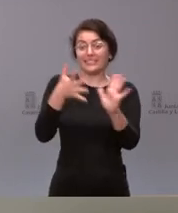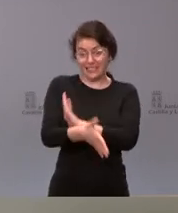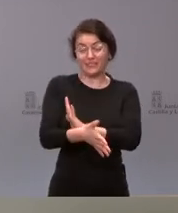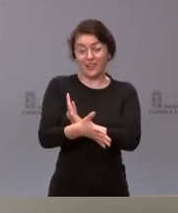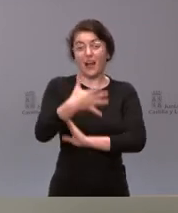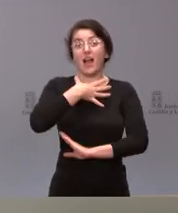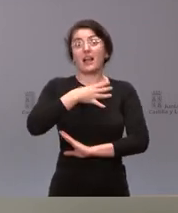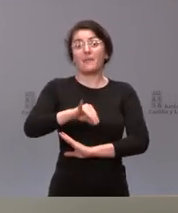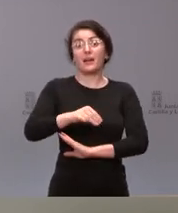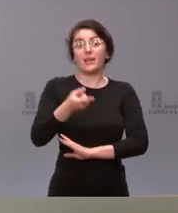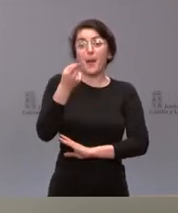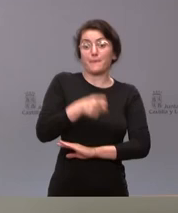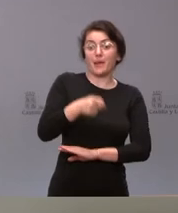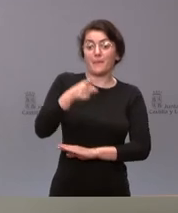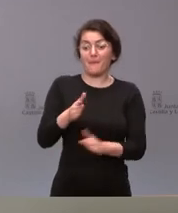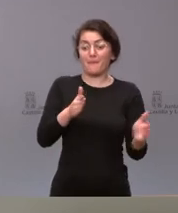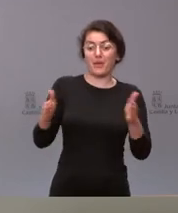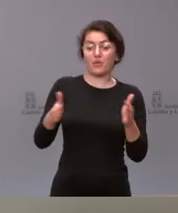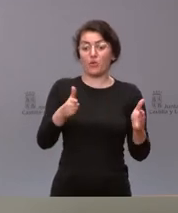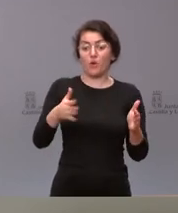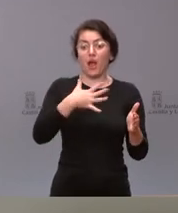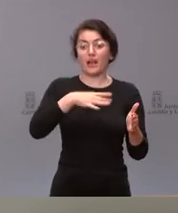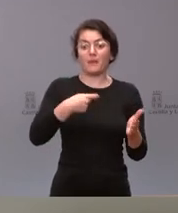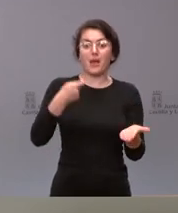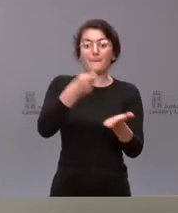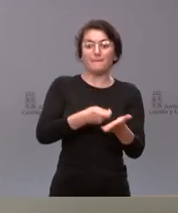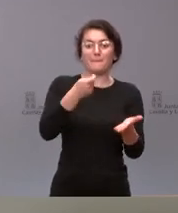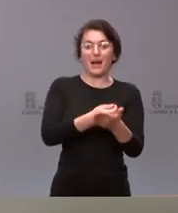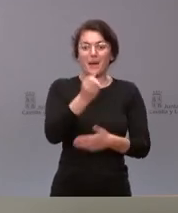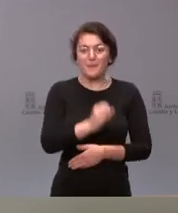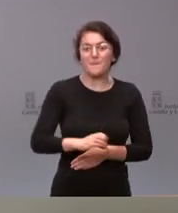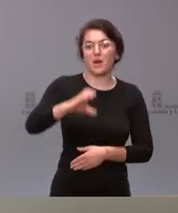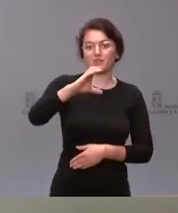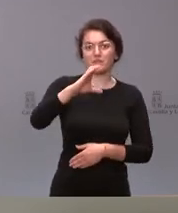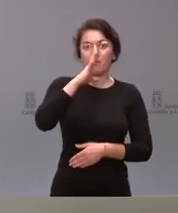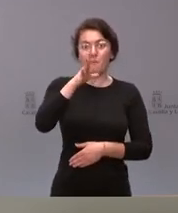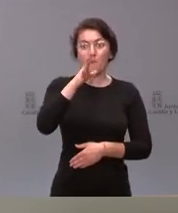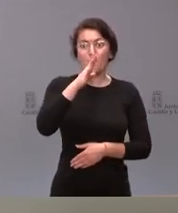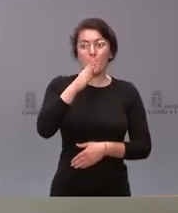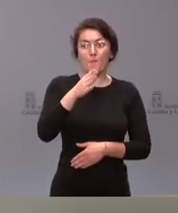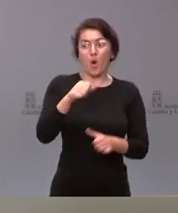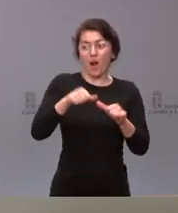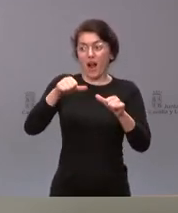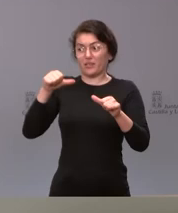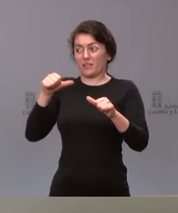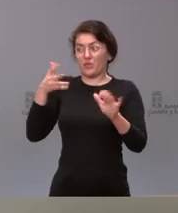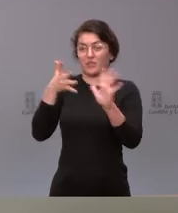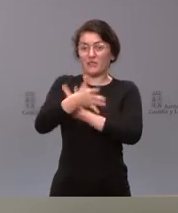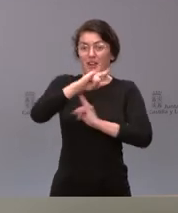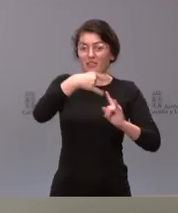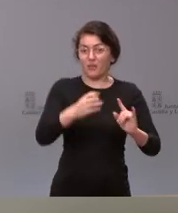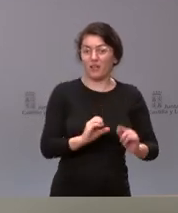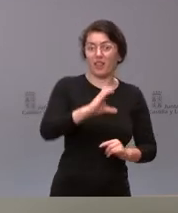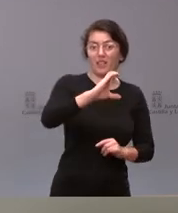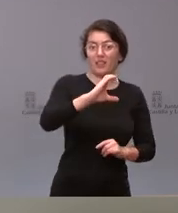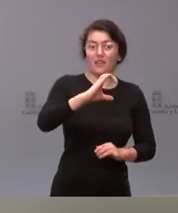en algunos meses concretos o en algunos periodos concretos unos pagos de cantidades mayores a esas personas pero de lo que se está hablando básicamente es del pago de